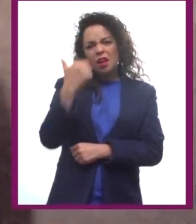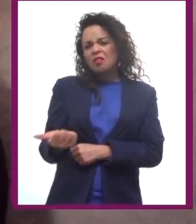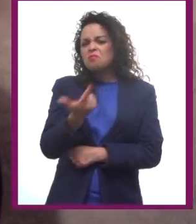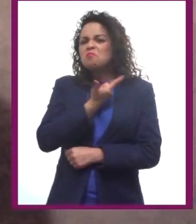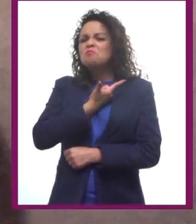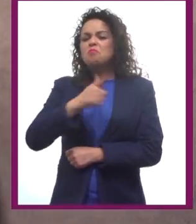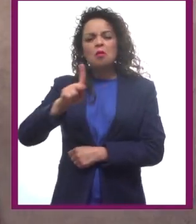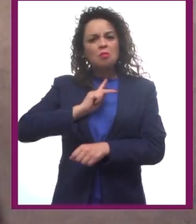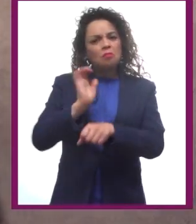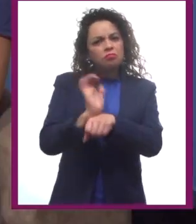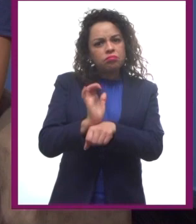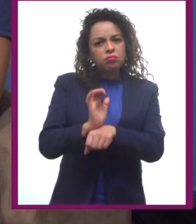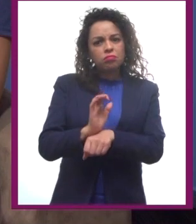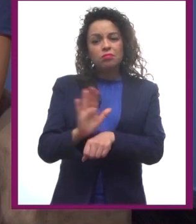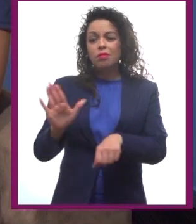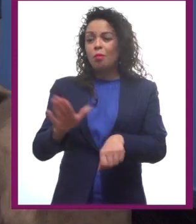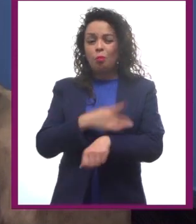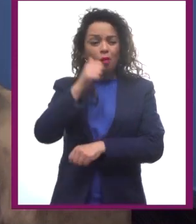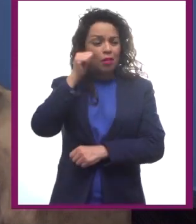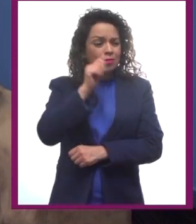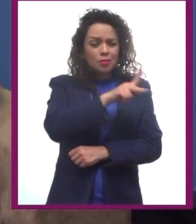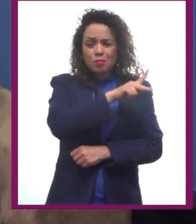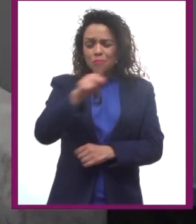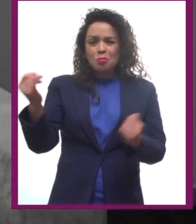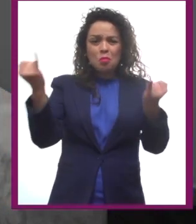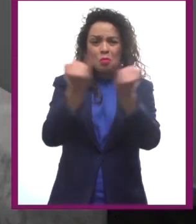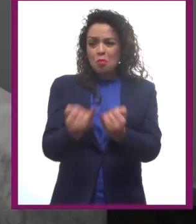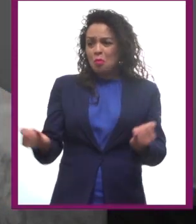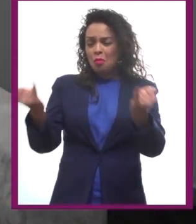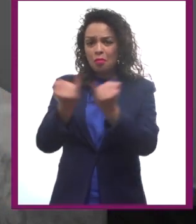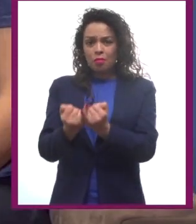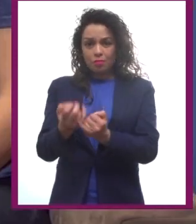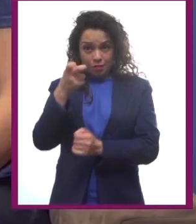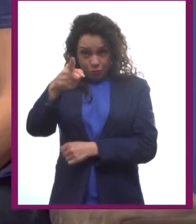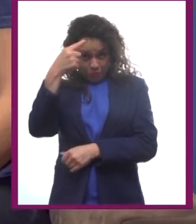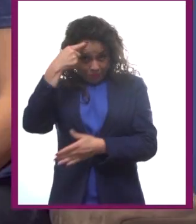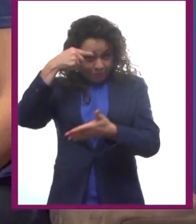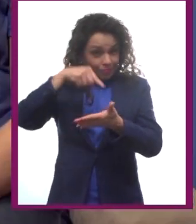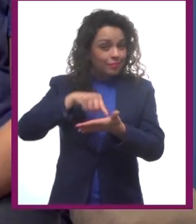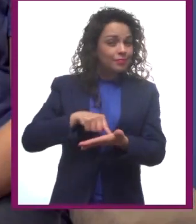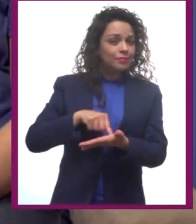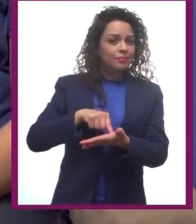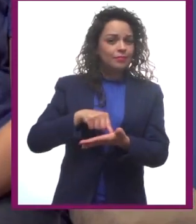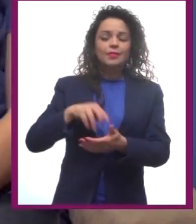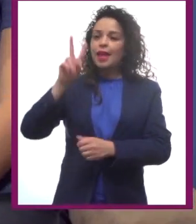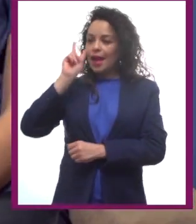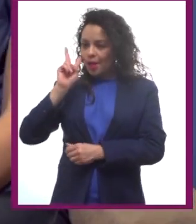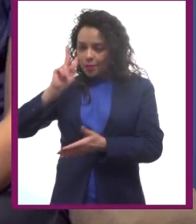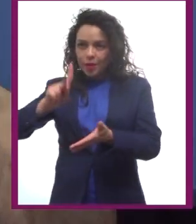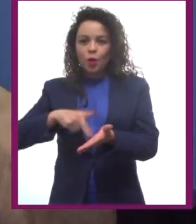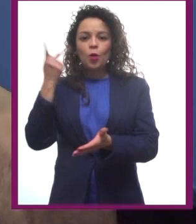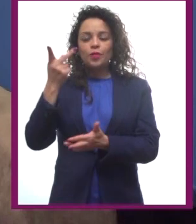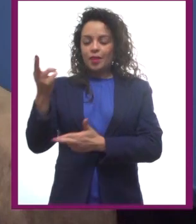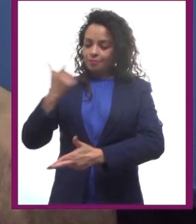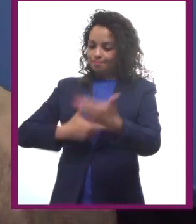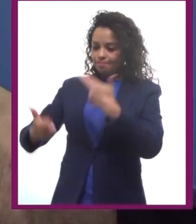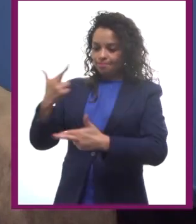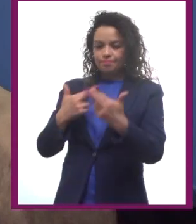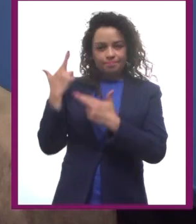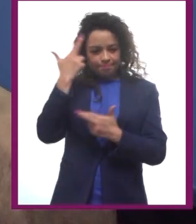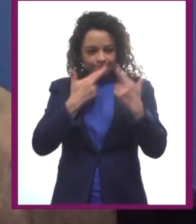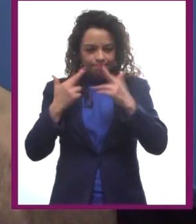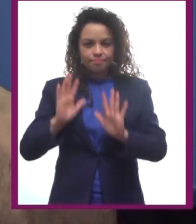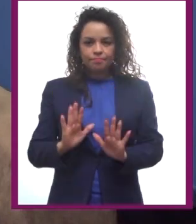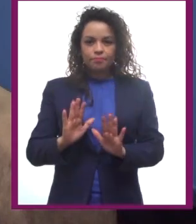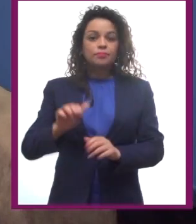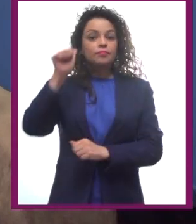todas iguales. ¿Ustedes le creen? A ver, repasemos. Casi todas